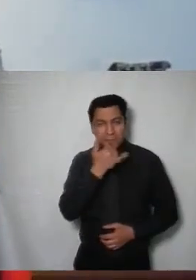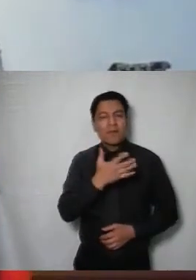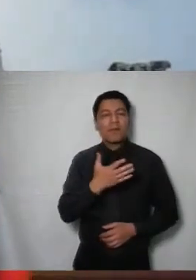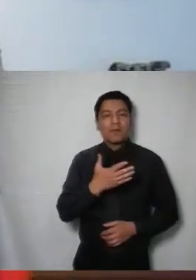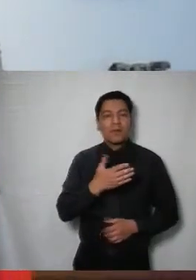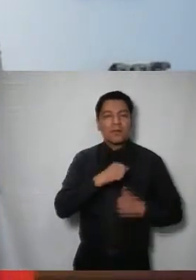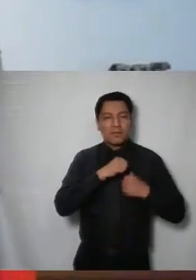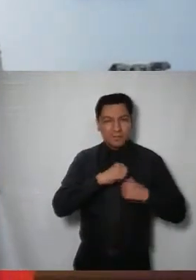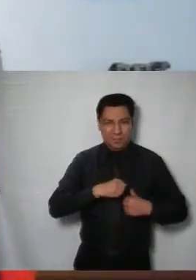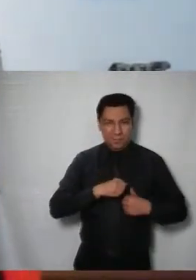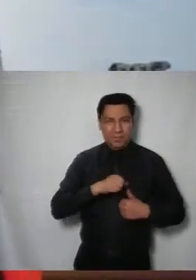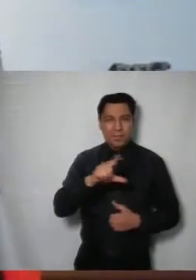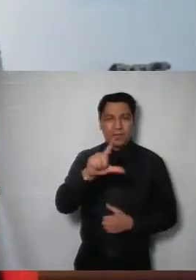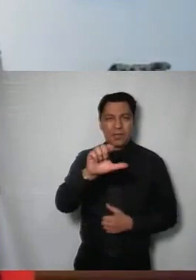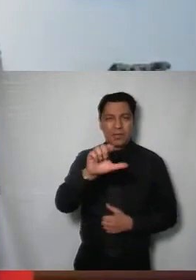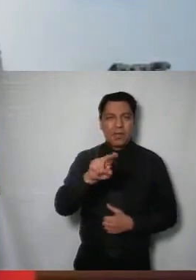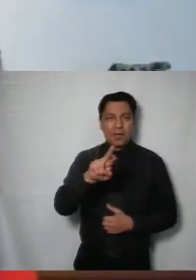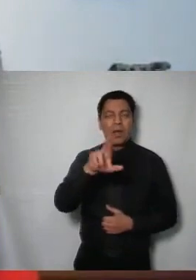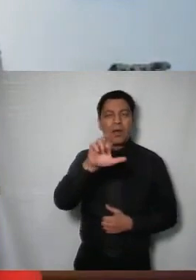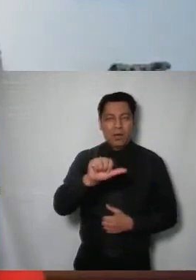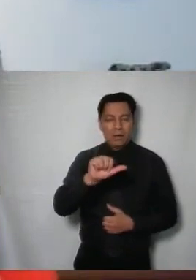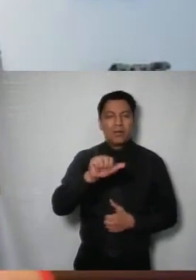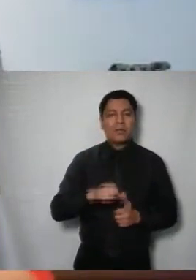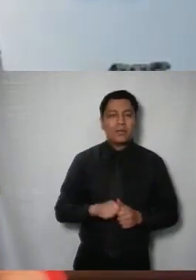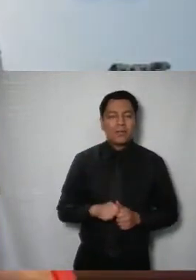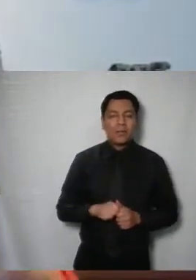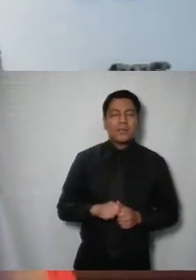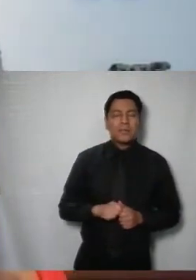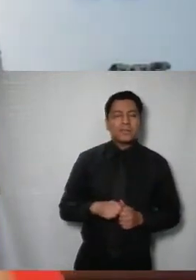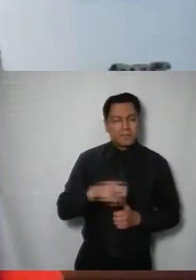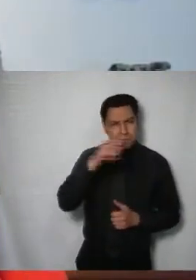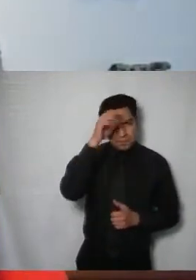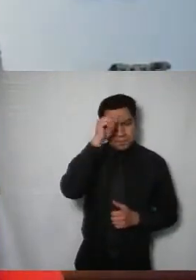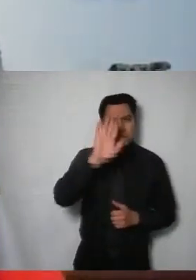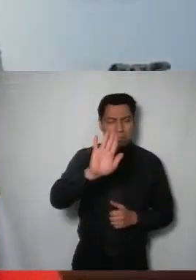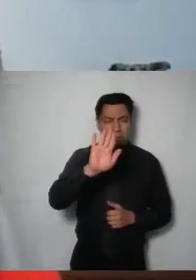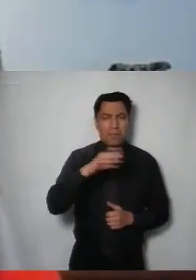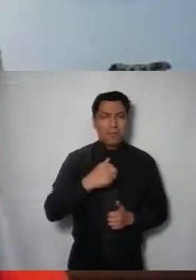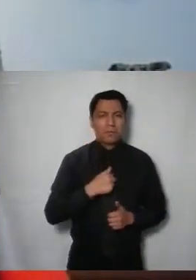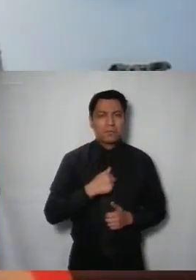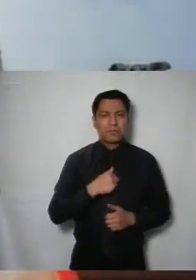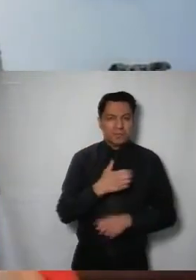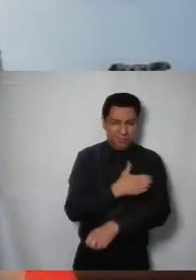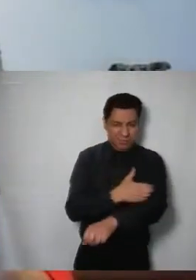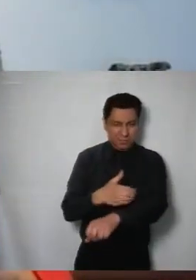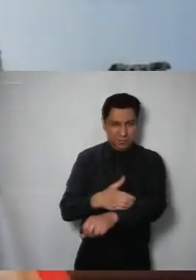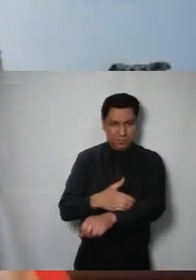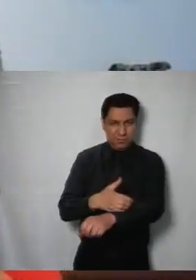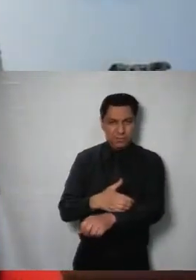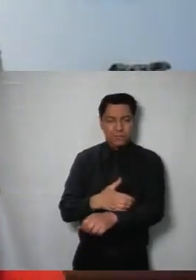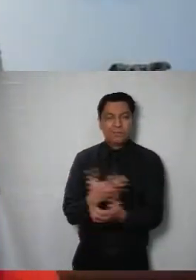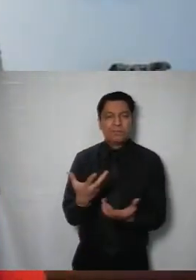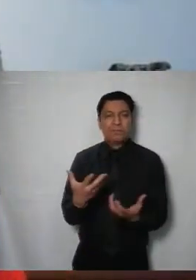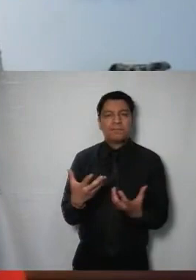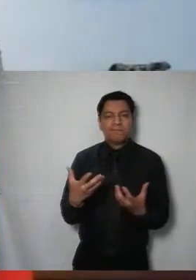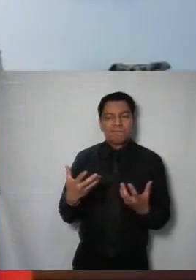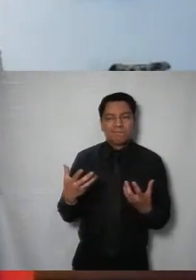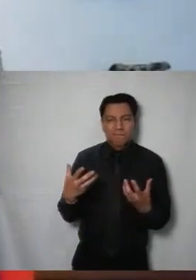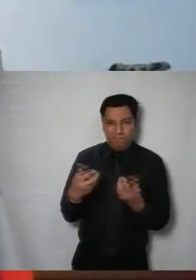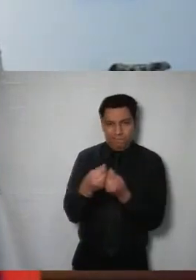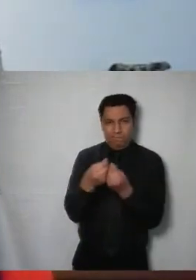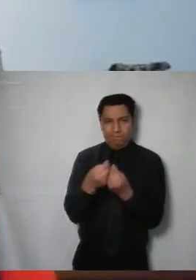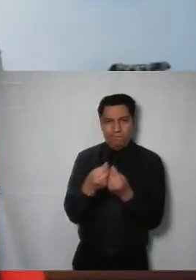Muchas gracias comisionado presidente bueno al tratarse de un recurso que justamente como decía uno de mis colegas pues van llegando estos recursos al